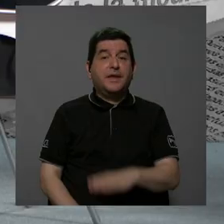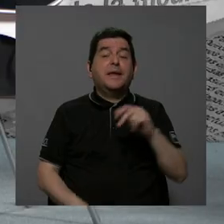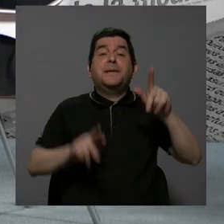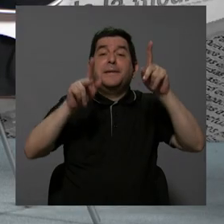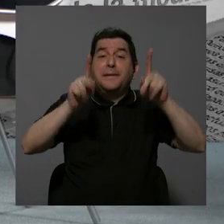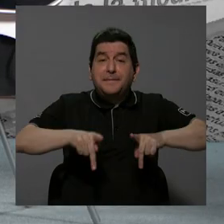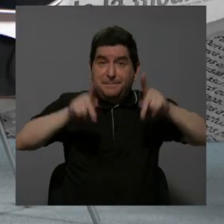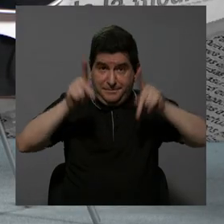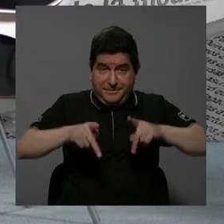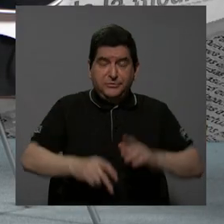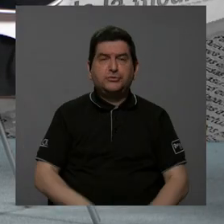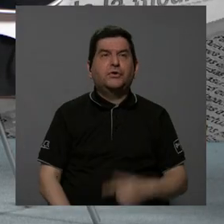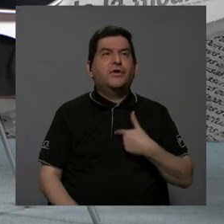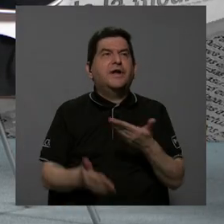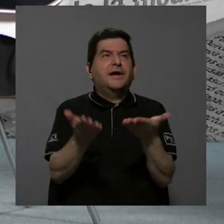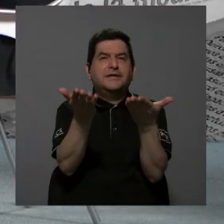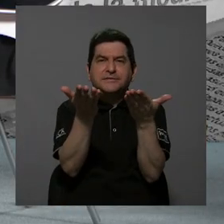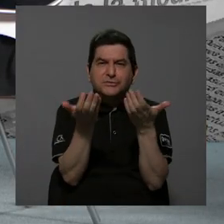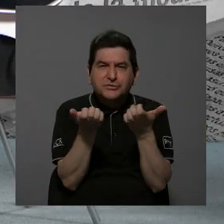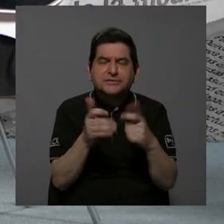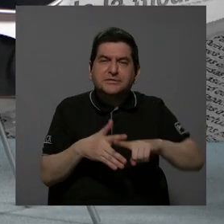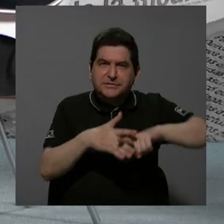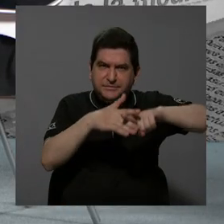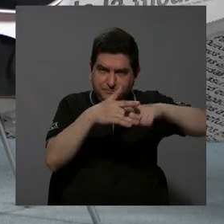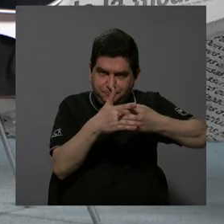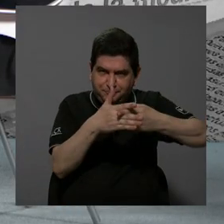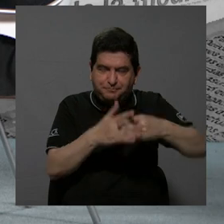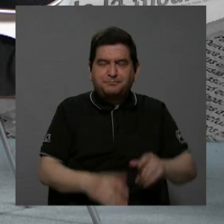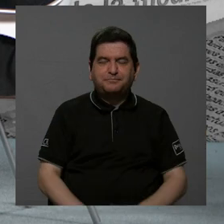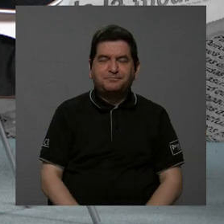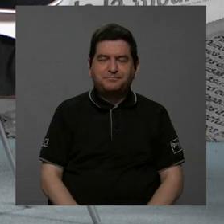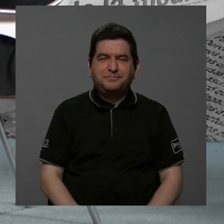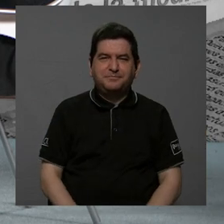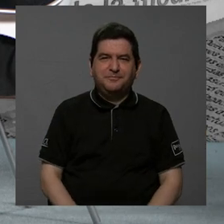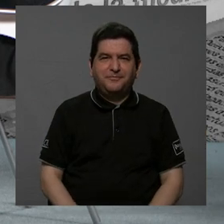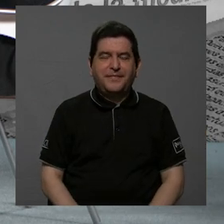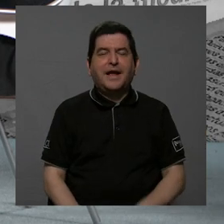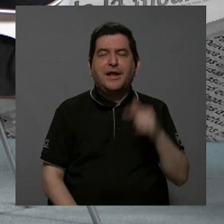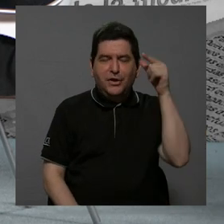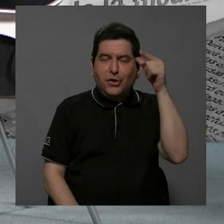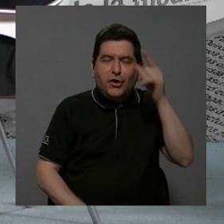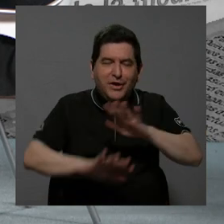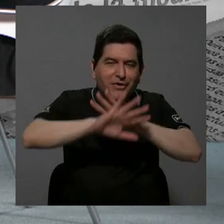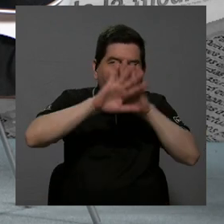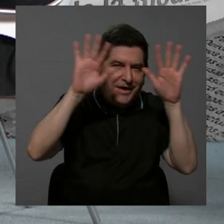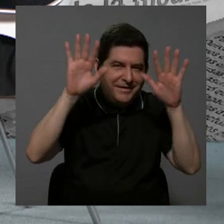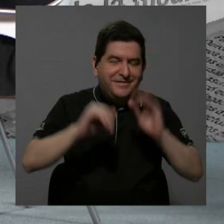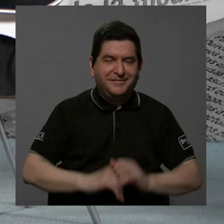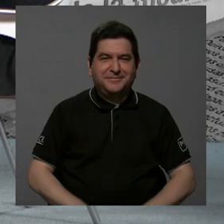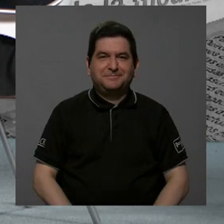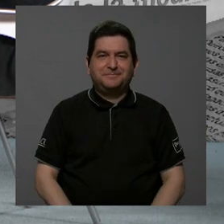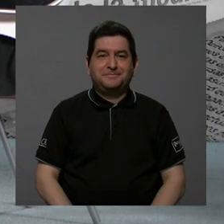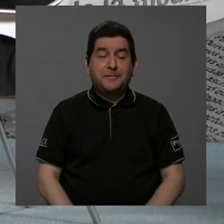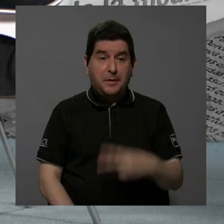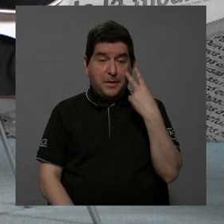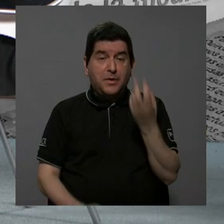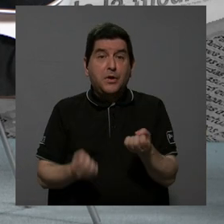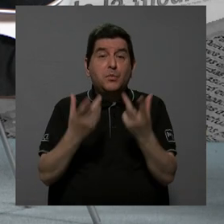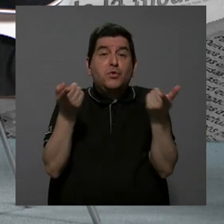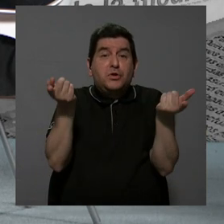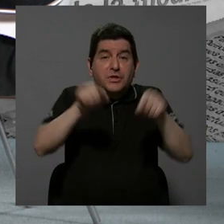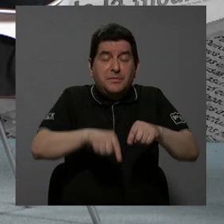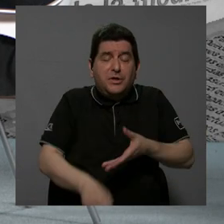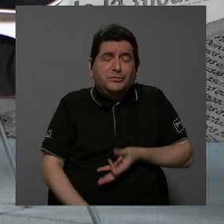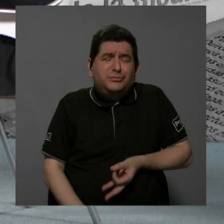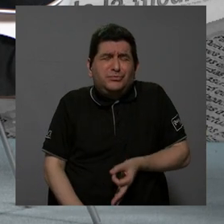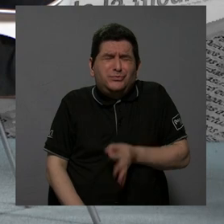las personas, digamos que yo quisiera empezar por ese tema. aclarar también. Por supuesto, porque vemos muchísimos casos de